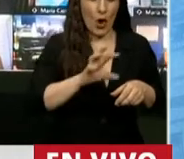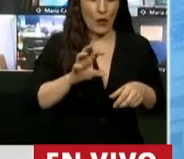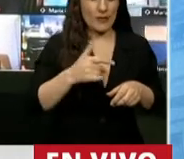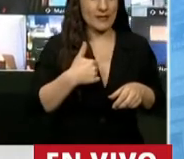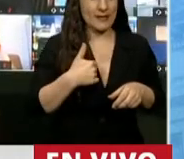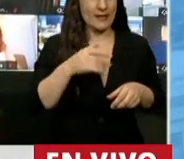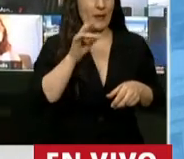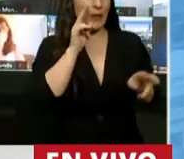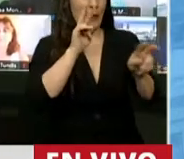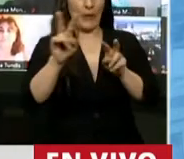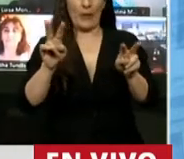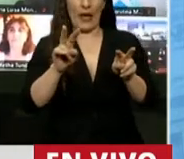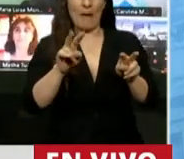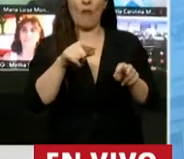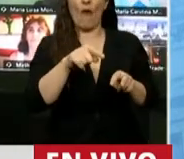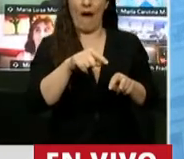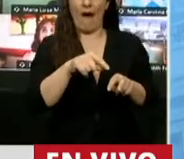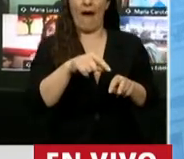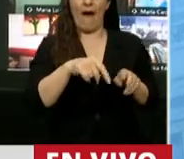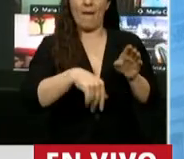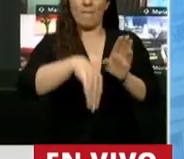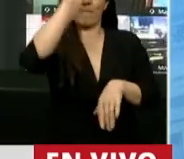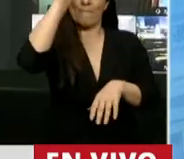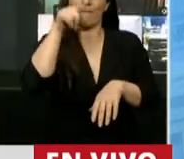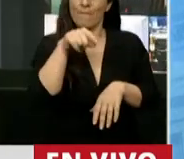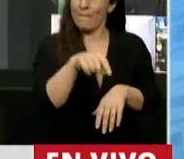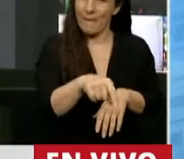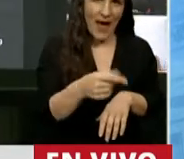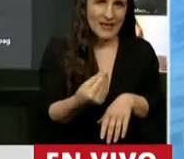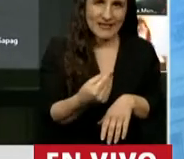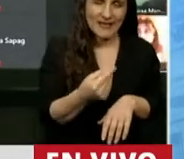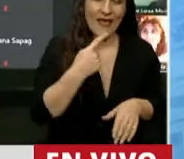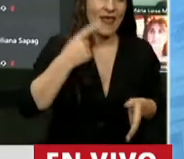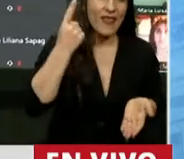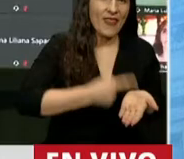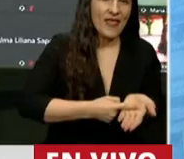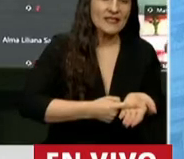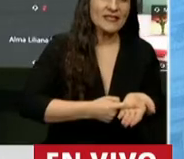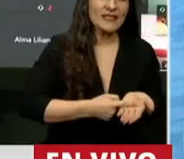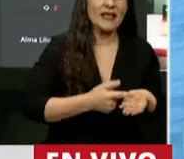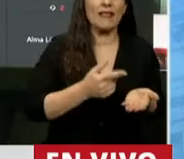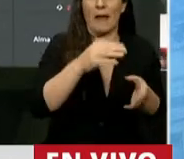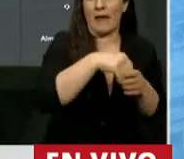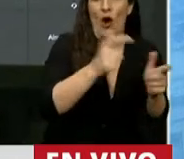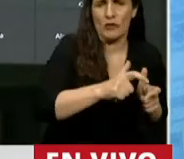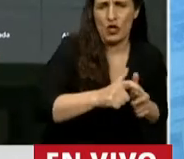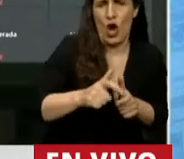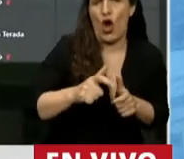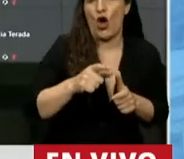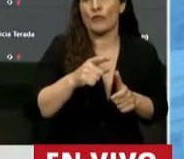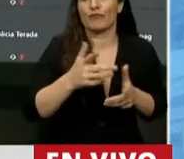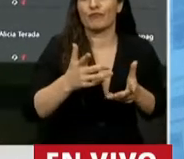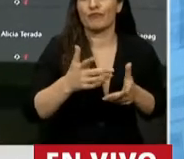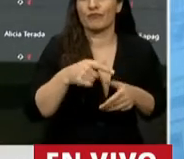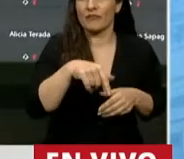hay una mayoría que abruma de aquellos que tienen que decidir en las comisiones como